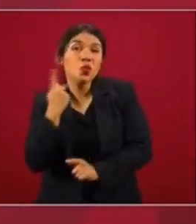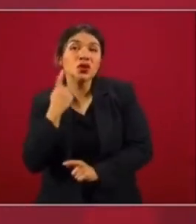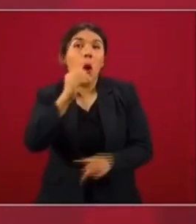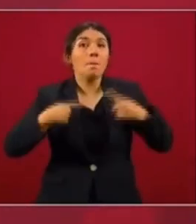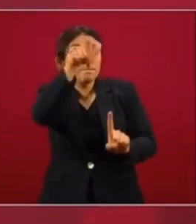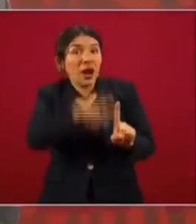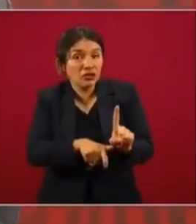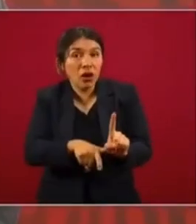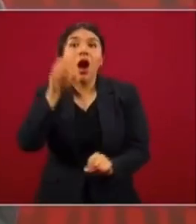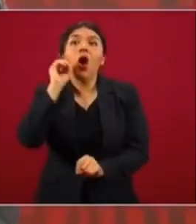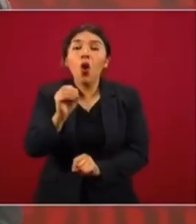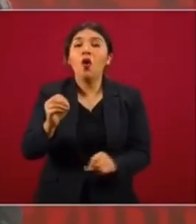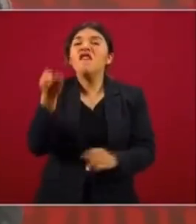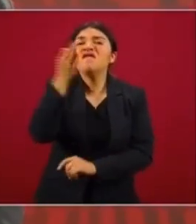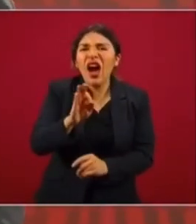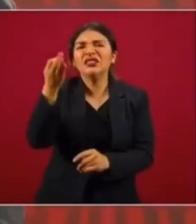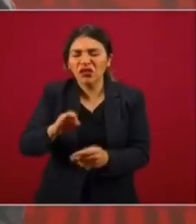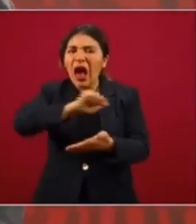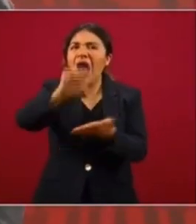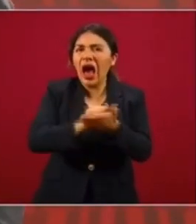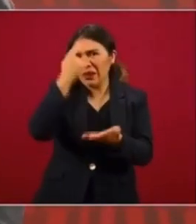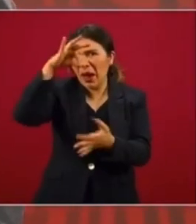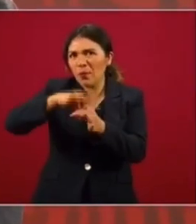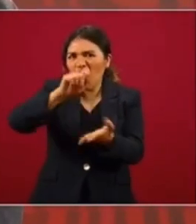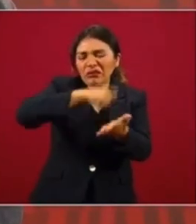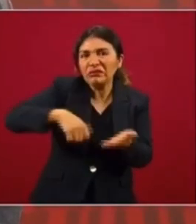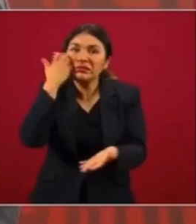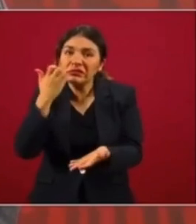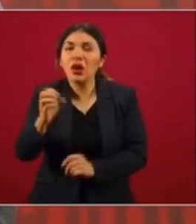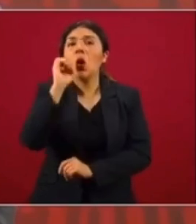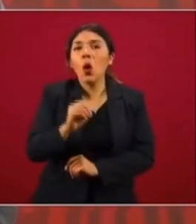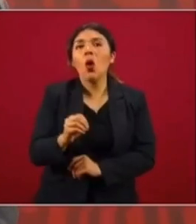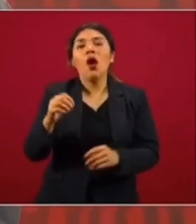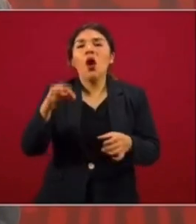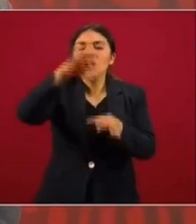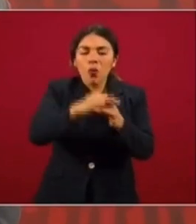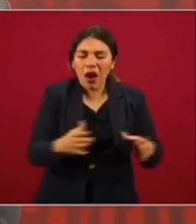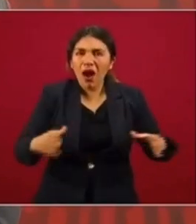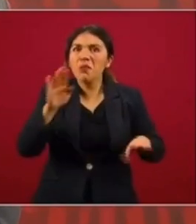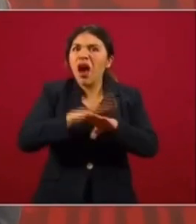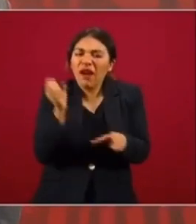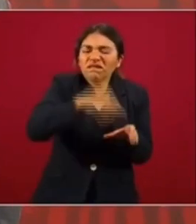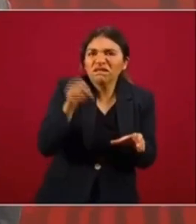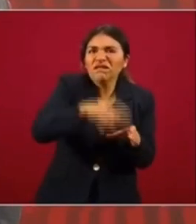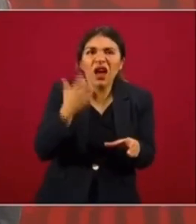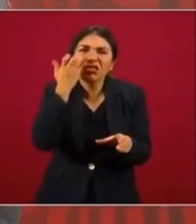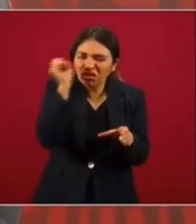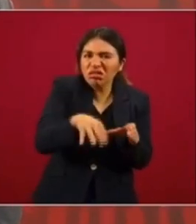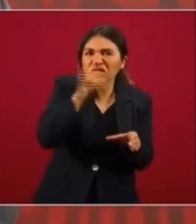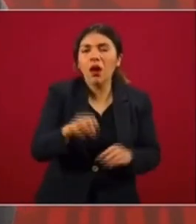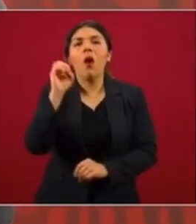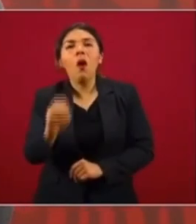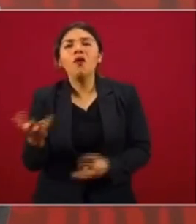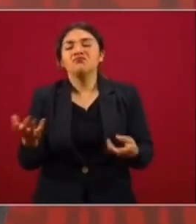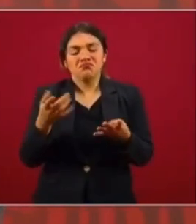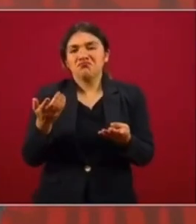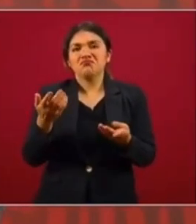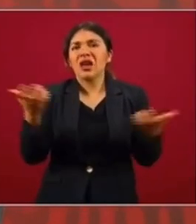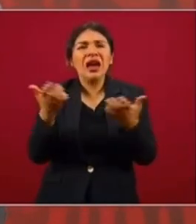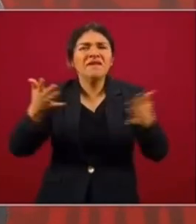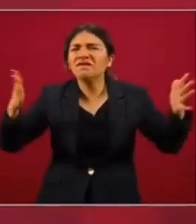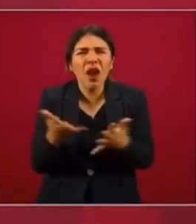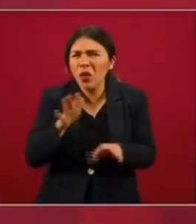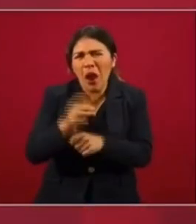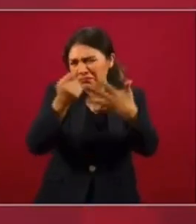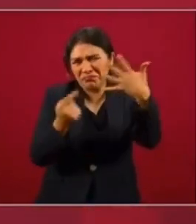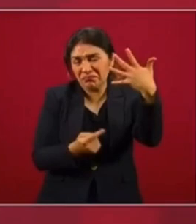candidatos. El que falsifique actos, el que embarace urnas, el que cometa